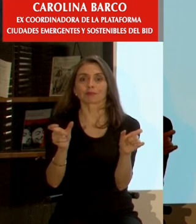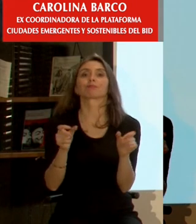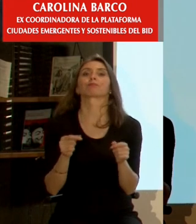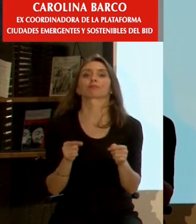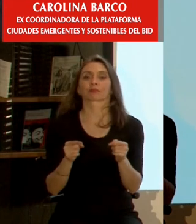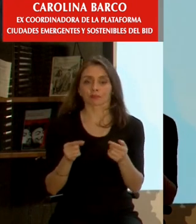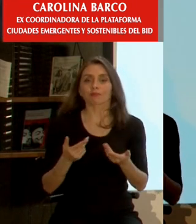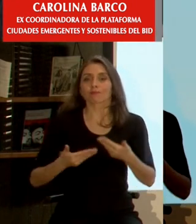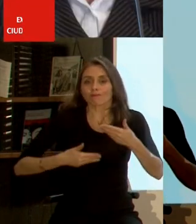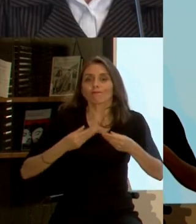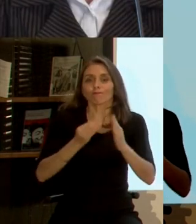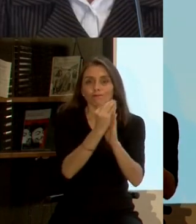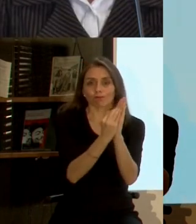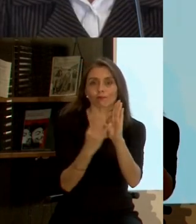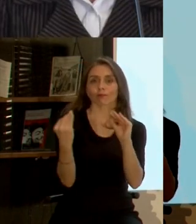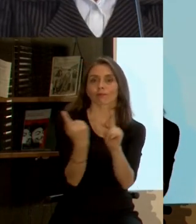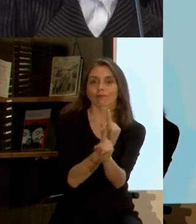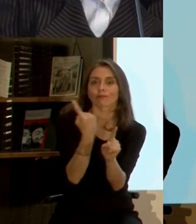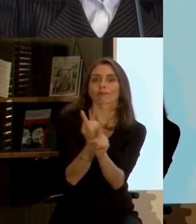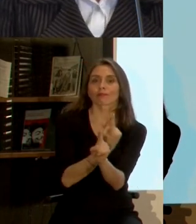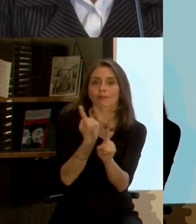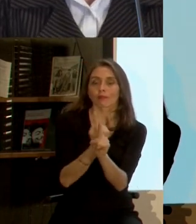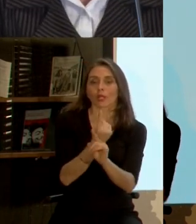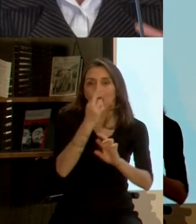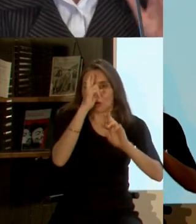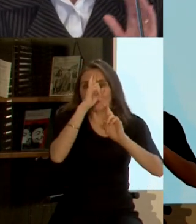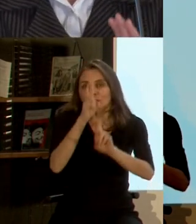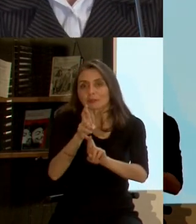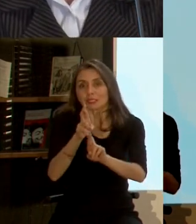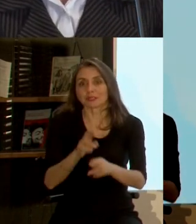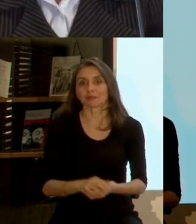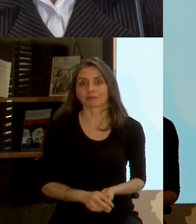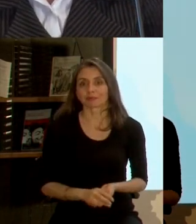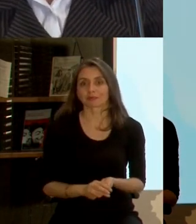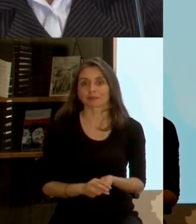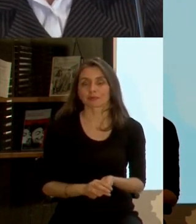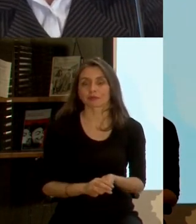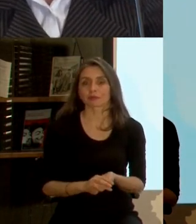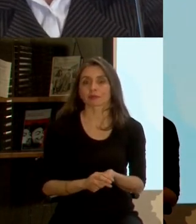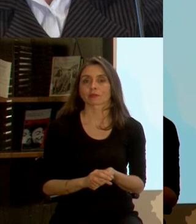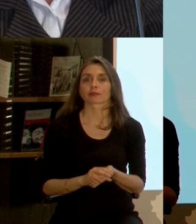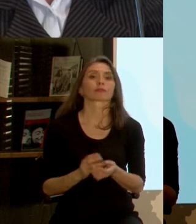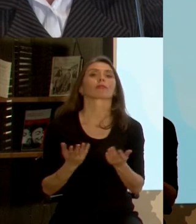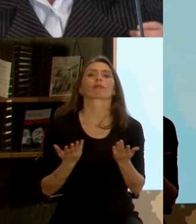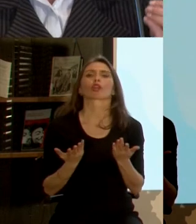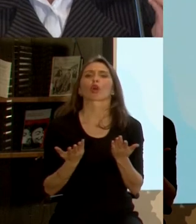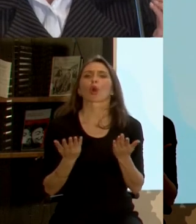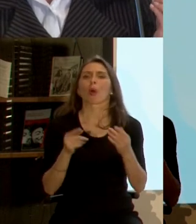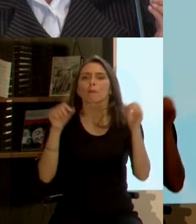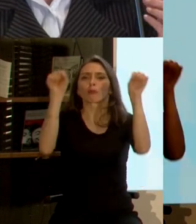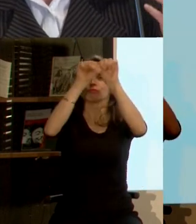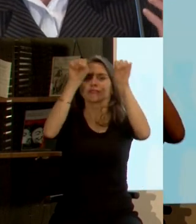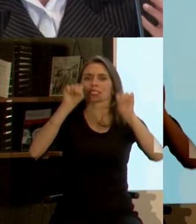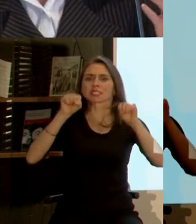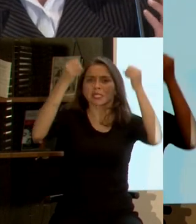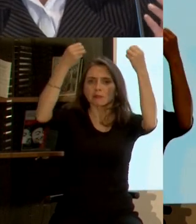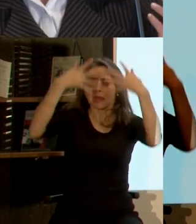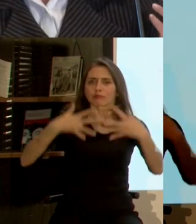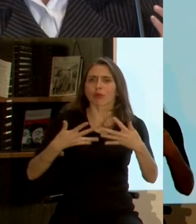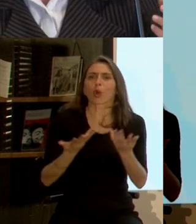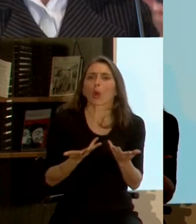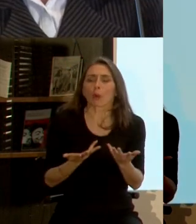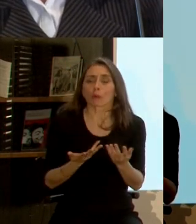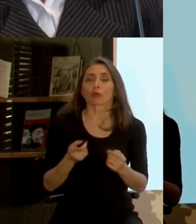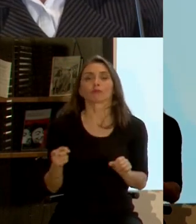generar un diálogo respetuoso como es la estructura que se propone entonces